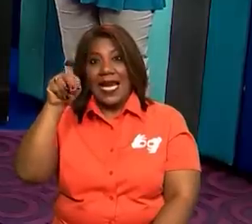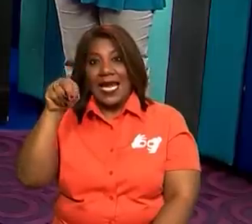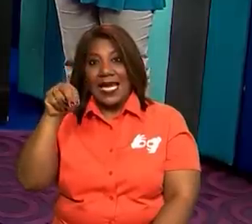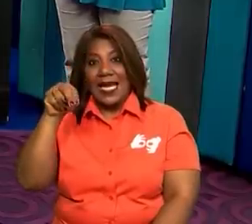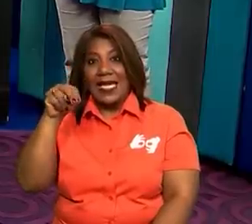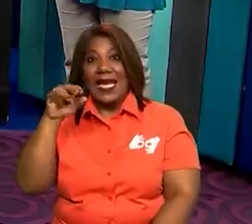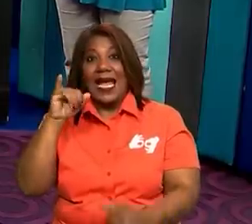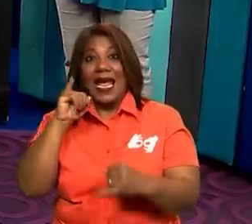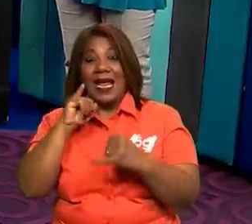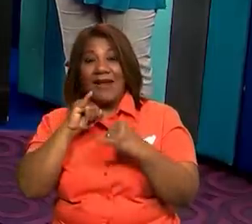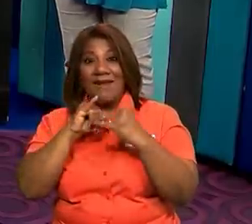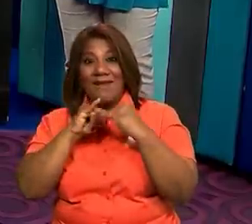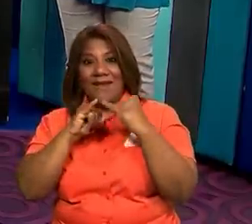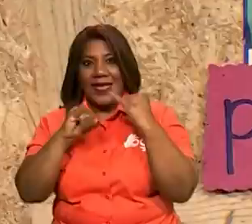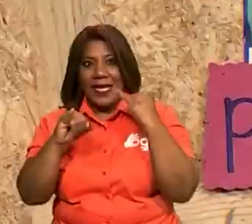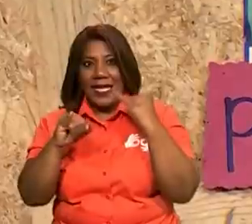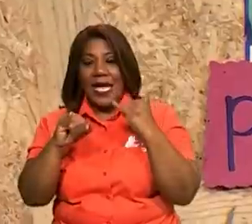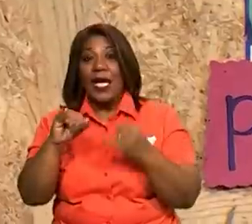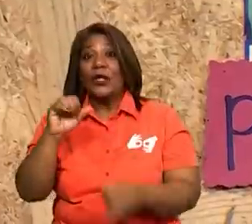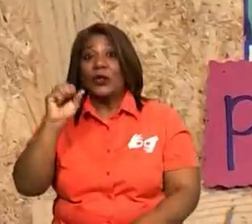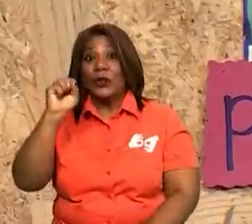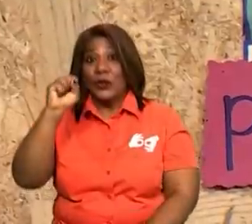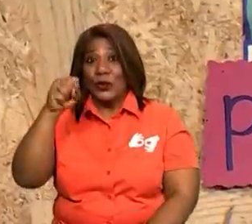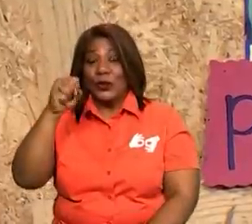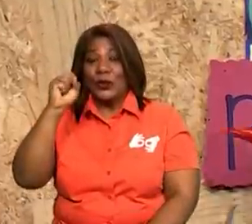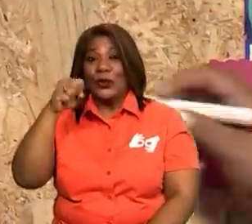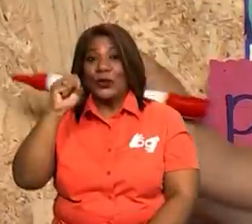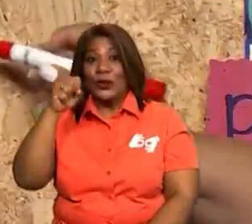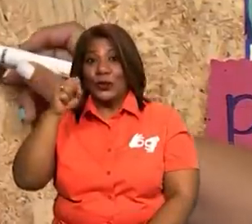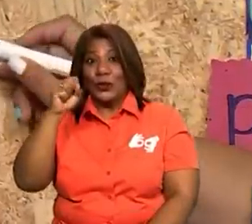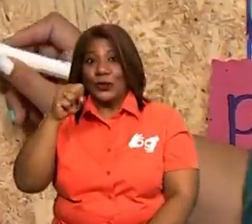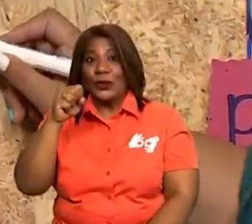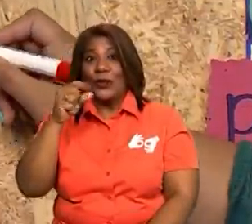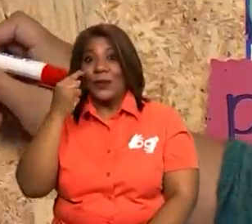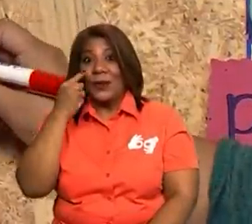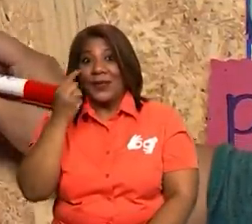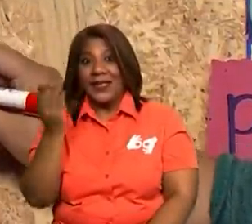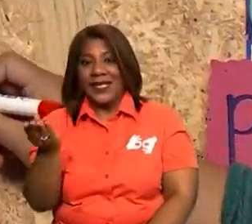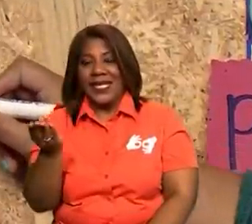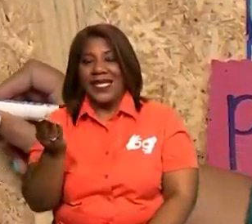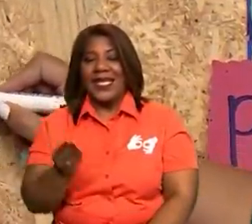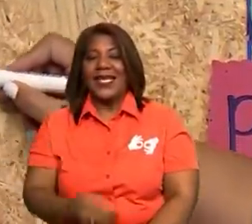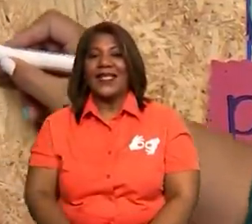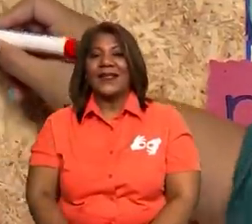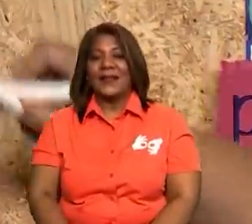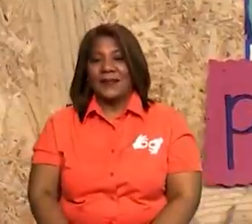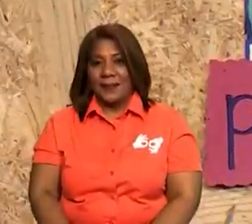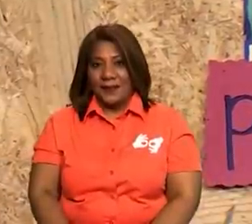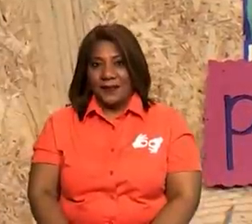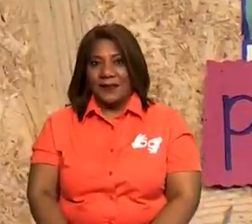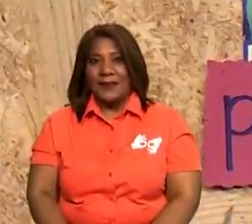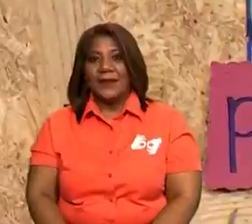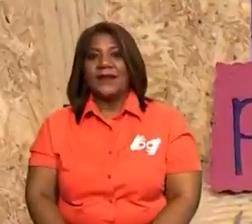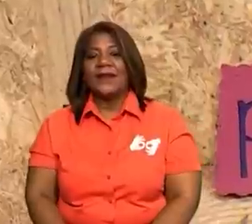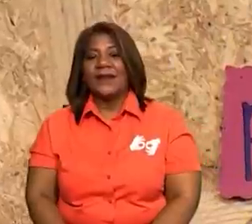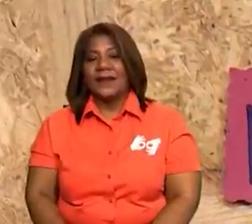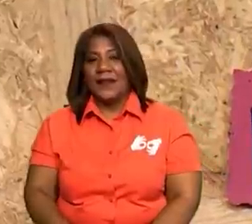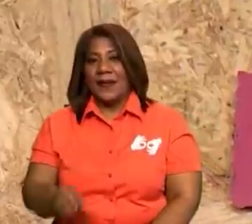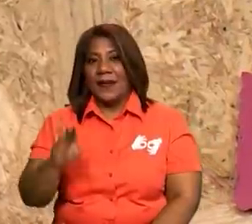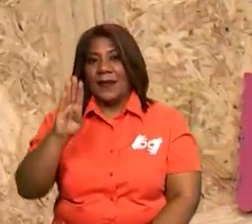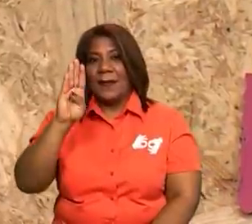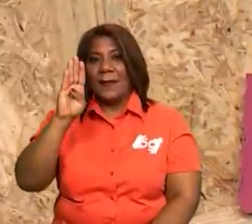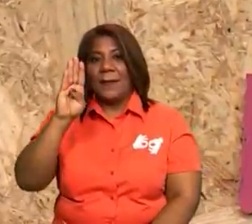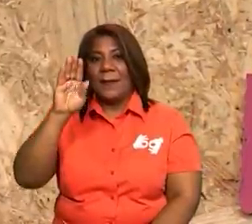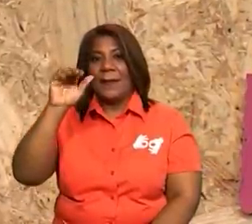¿Tiene una N al final? Sí. ¿Dónde está? Aquí está. Muy